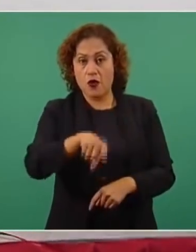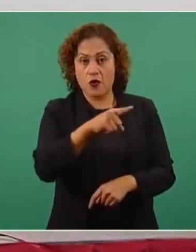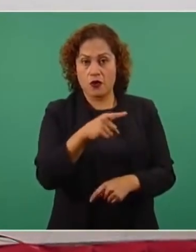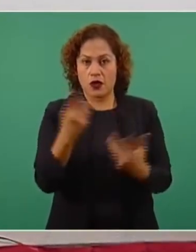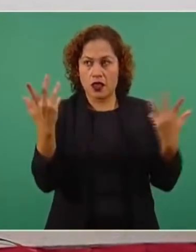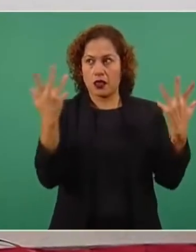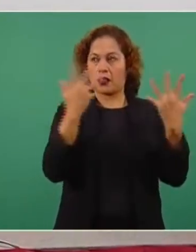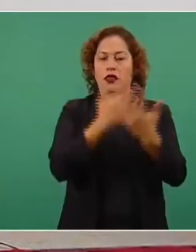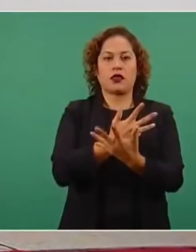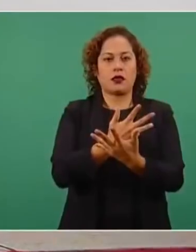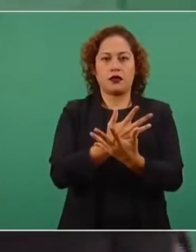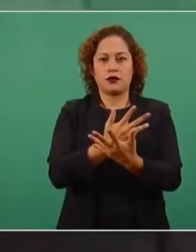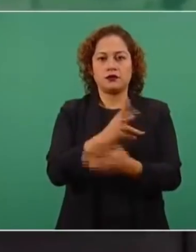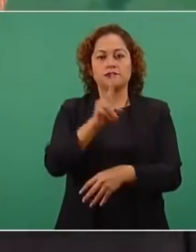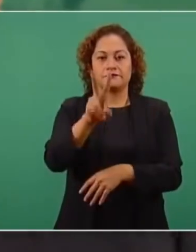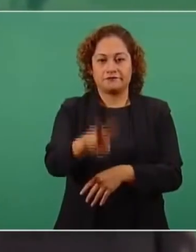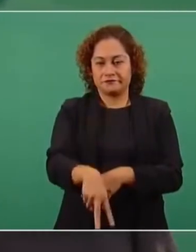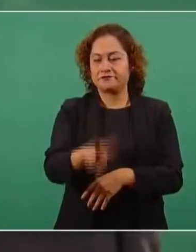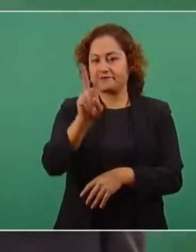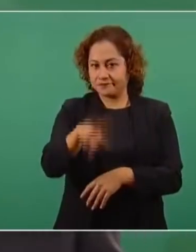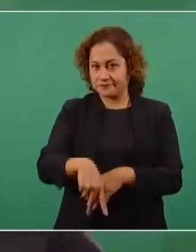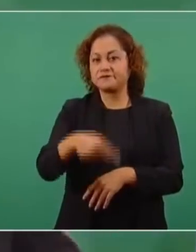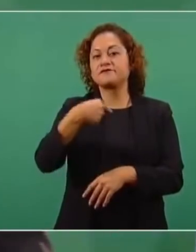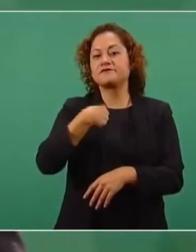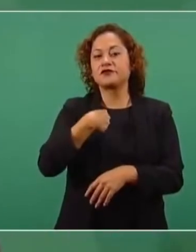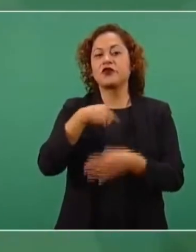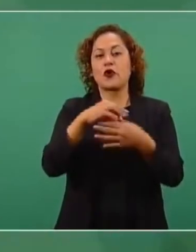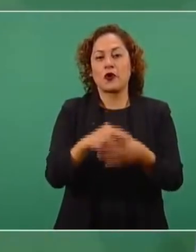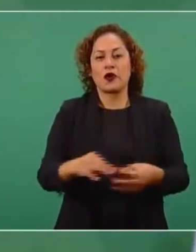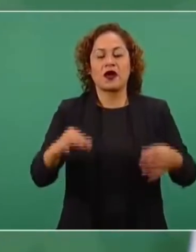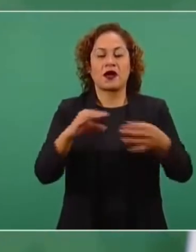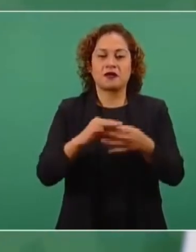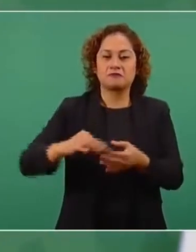no me canso de estar informándome, viendo